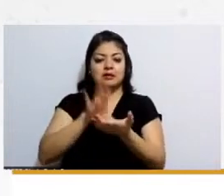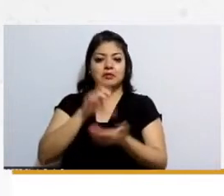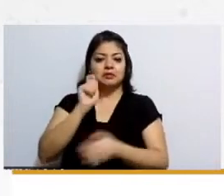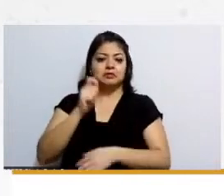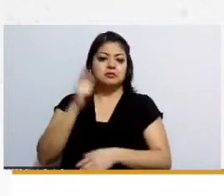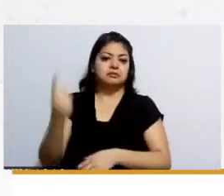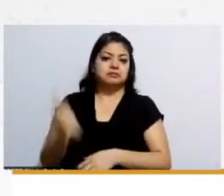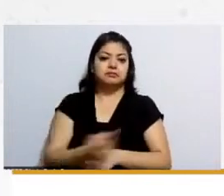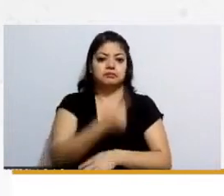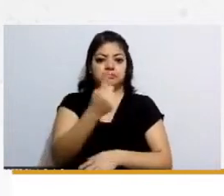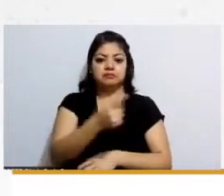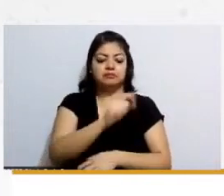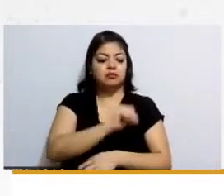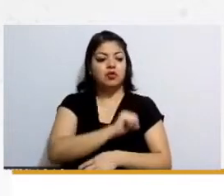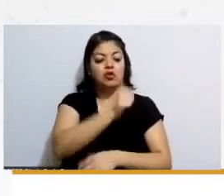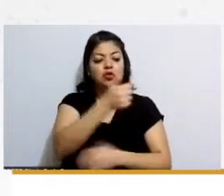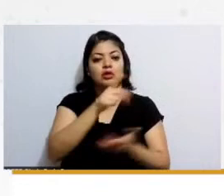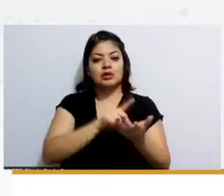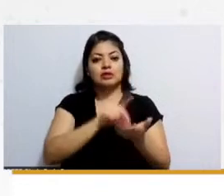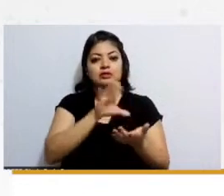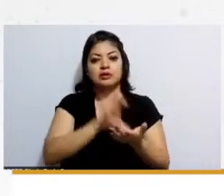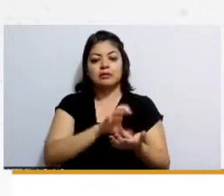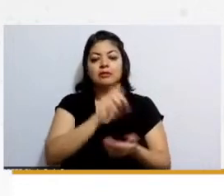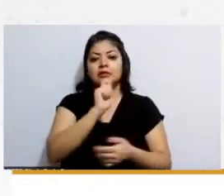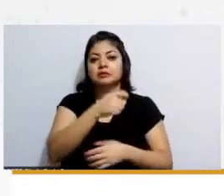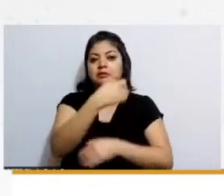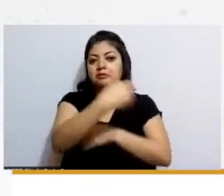discapacidad no permanente discapacidad